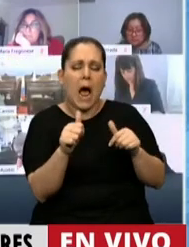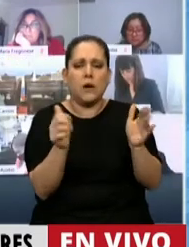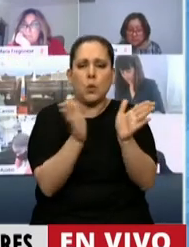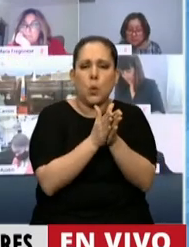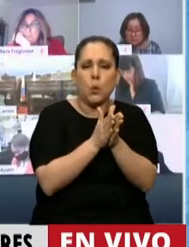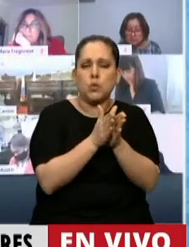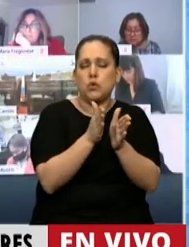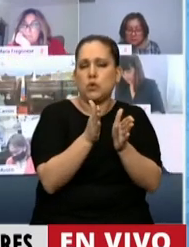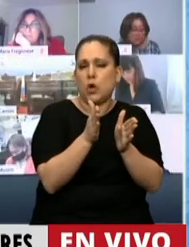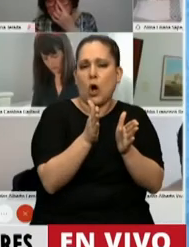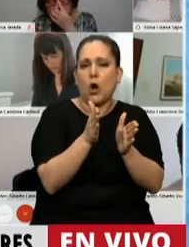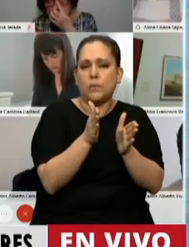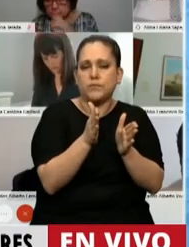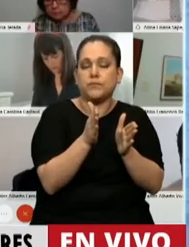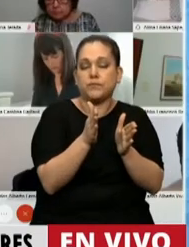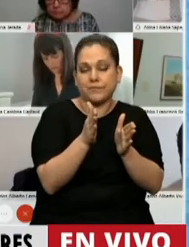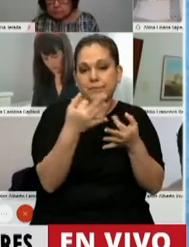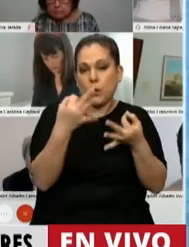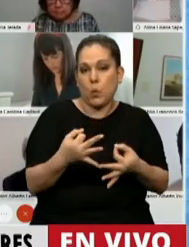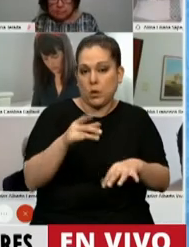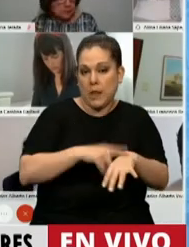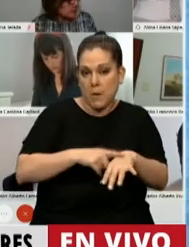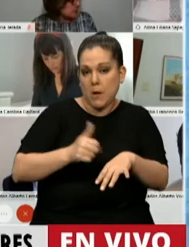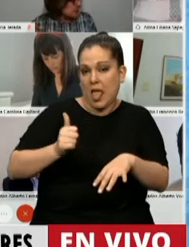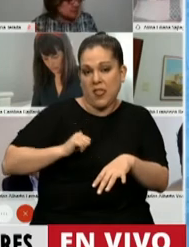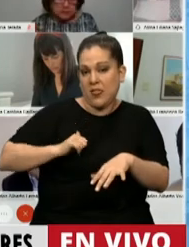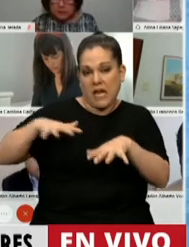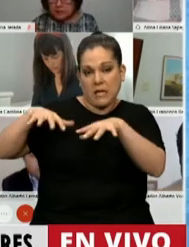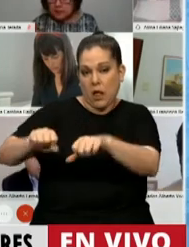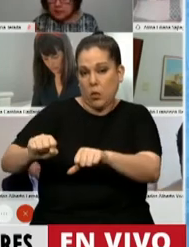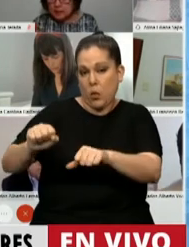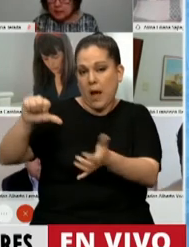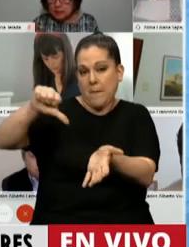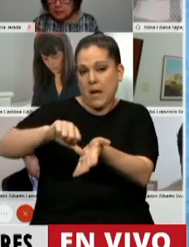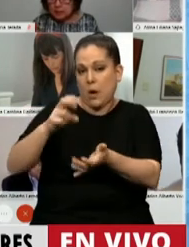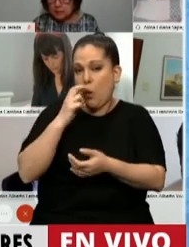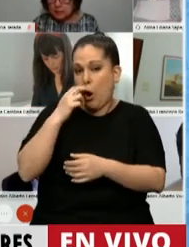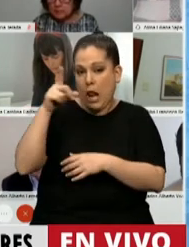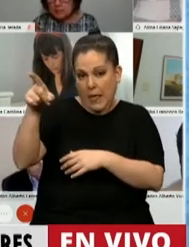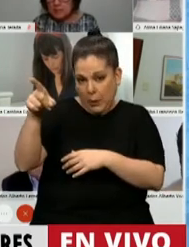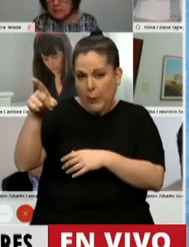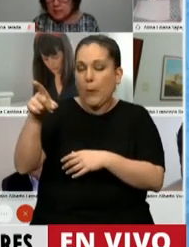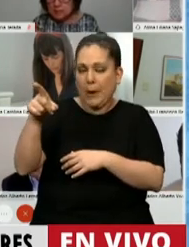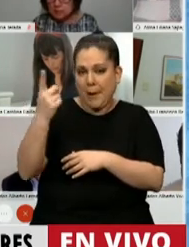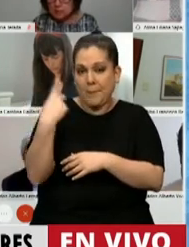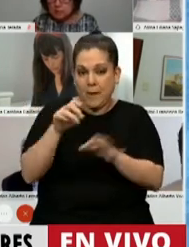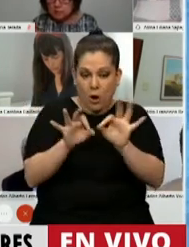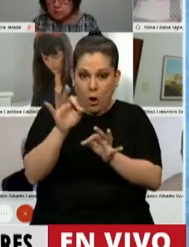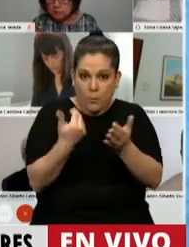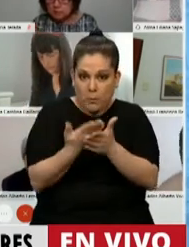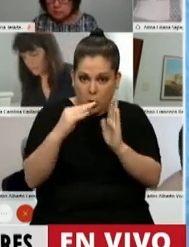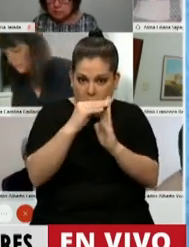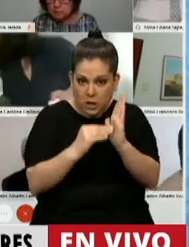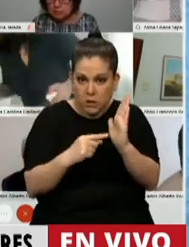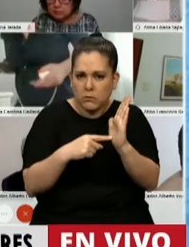la dictadura que está en este momento frente al gobierno boliviano. Pero acá en el proyecto están perfectamente